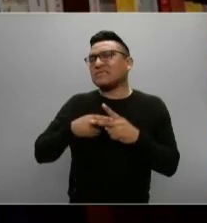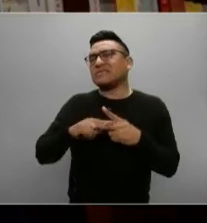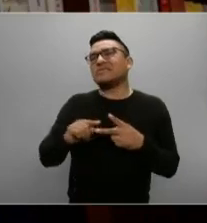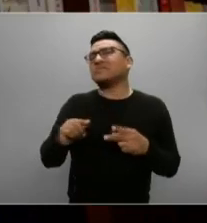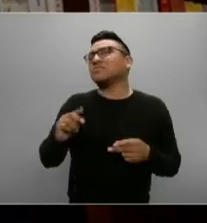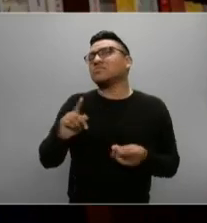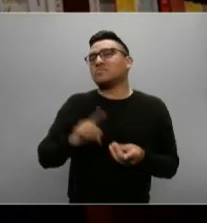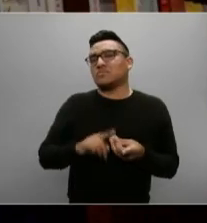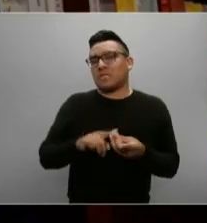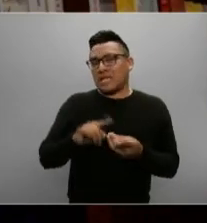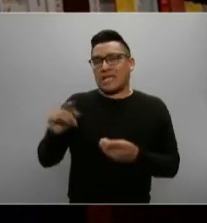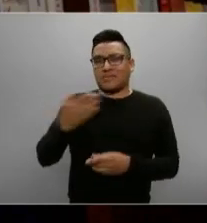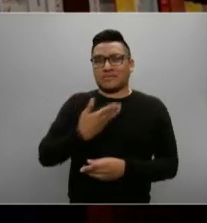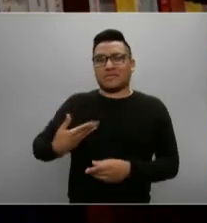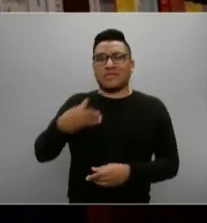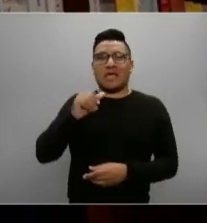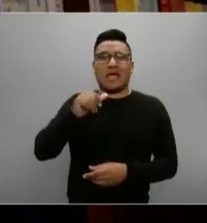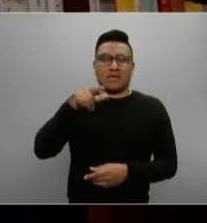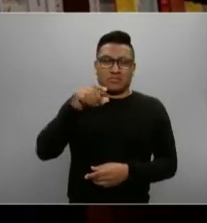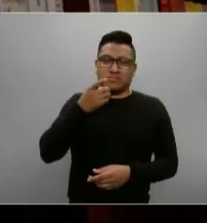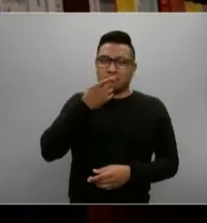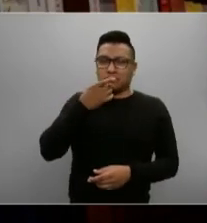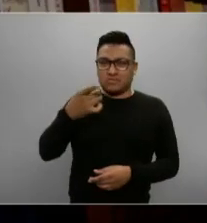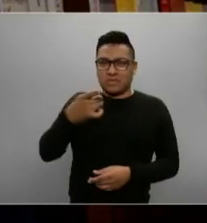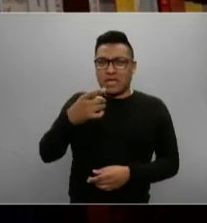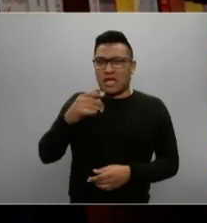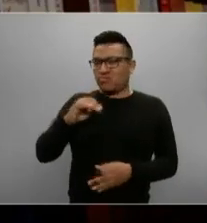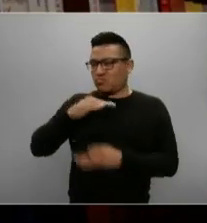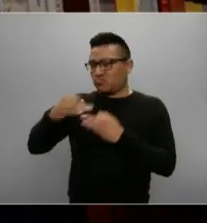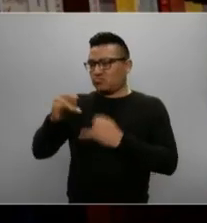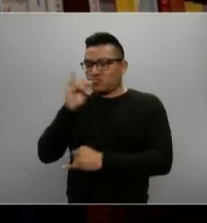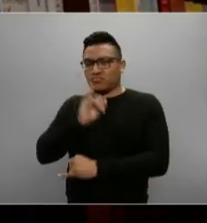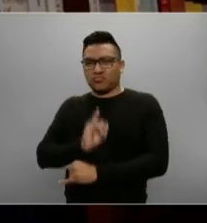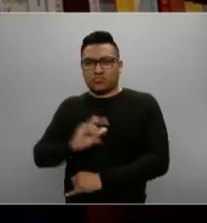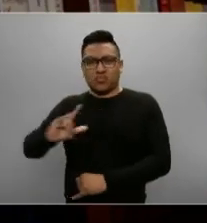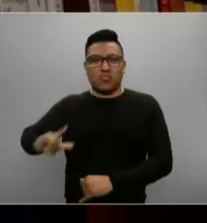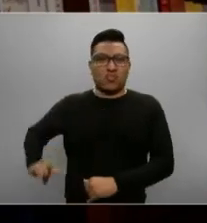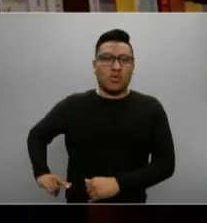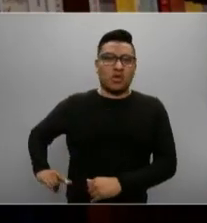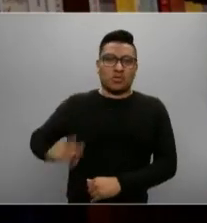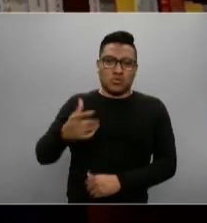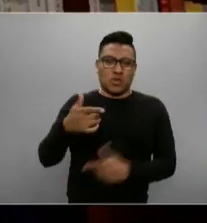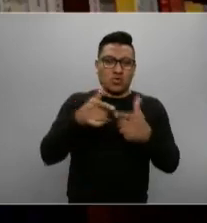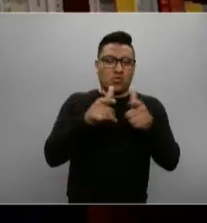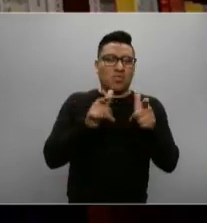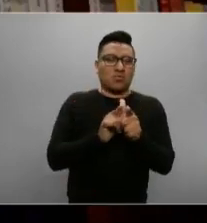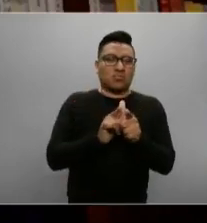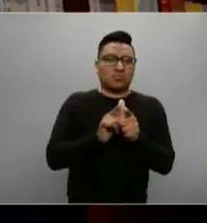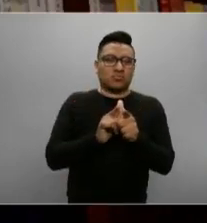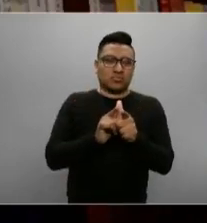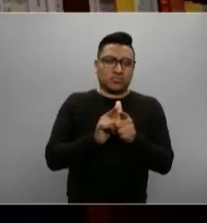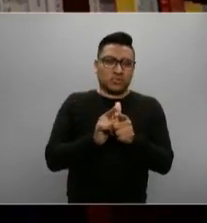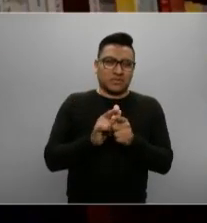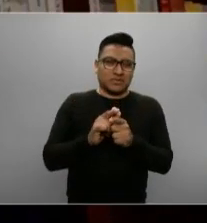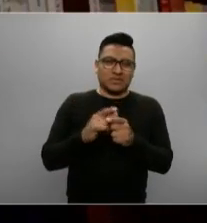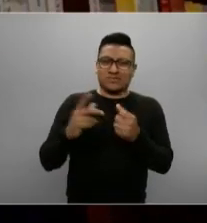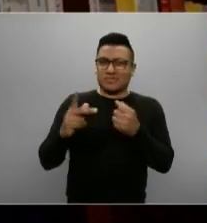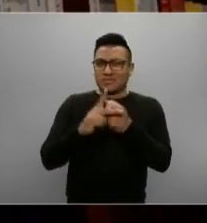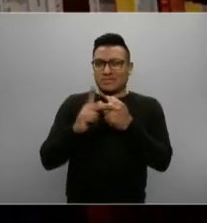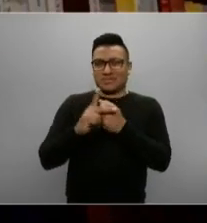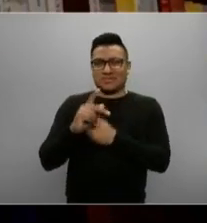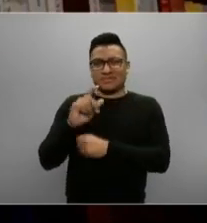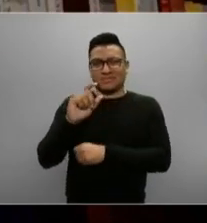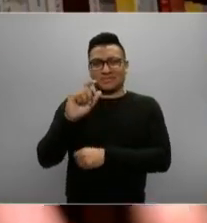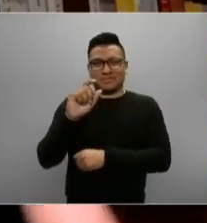planteamiento que le hizo el presidente López Obrador a los jefes de Estado y de gobierno del G20 hace algunas semanas,